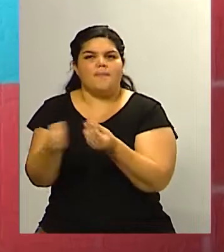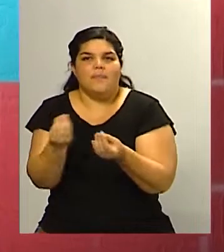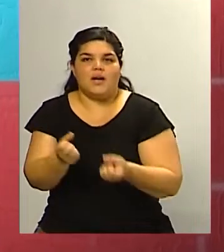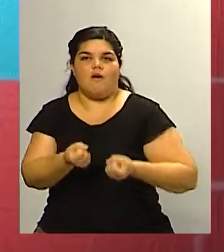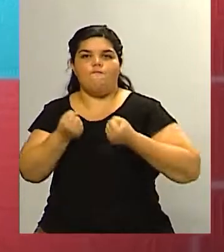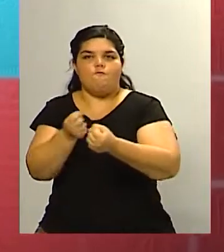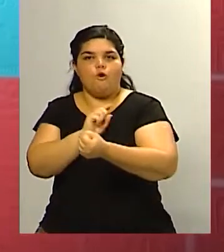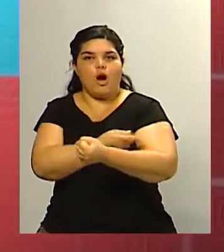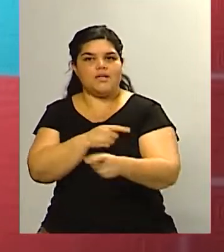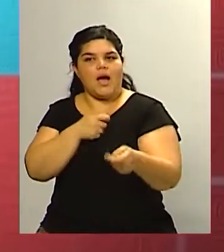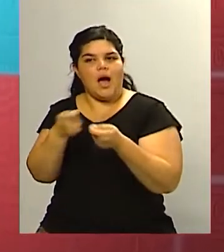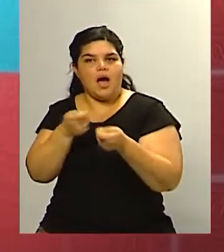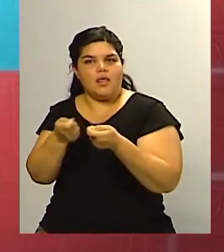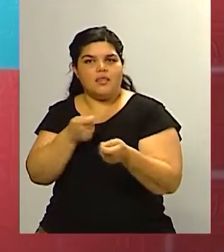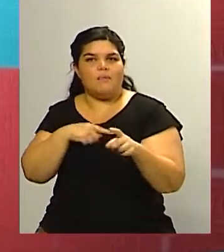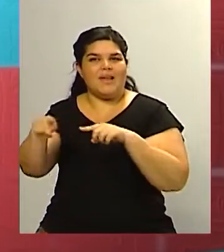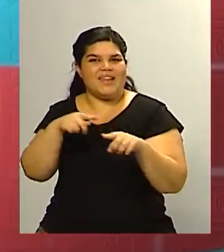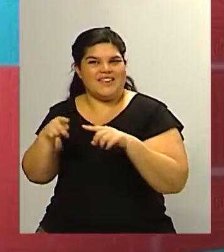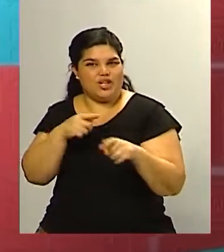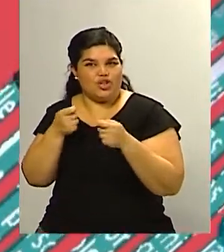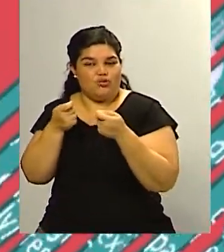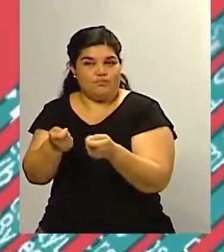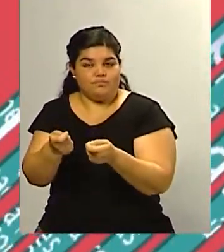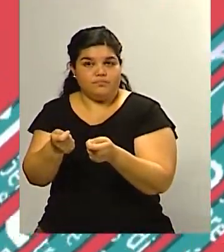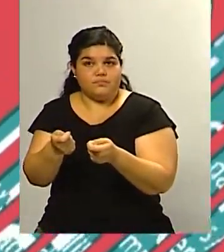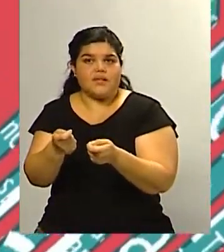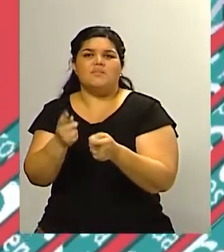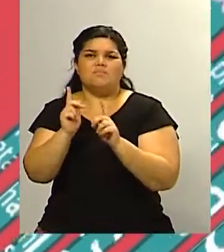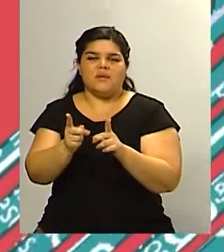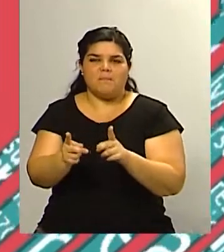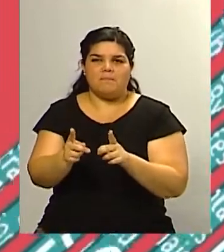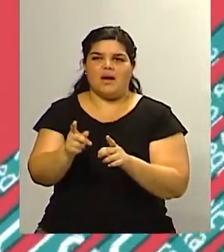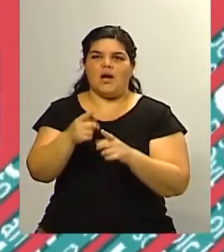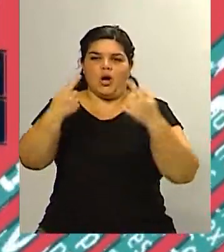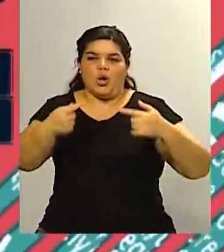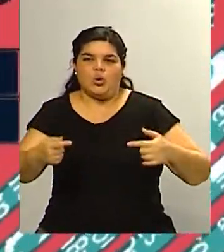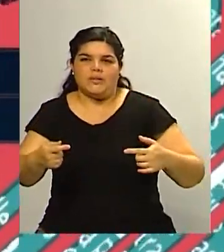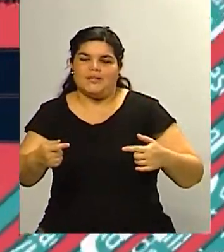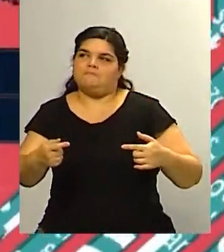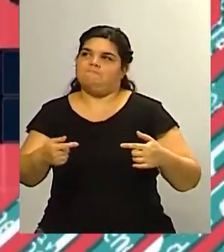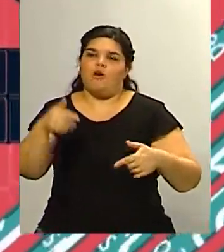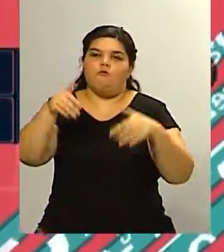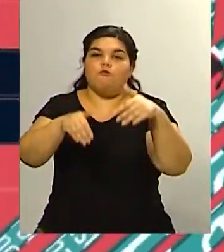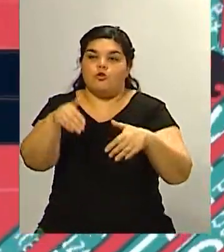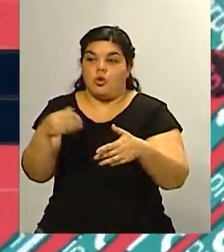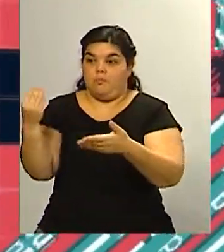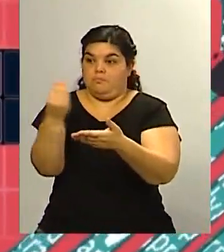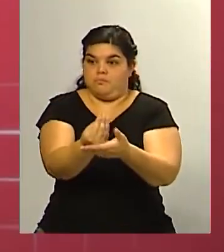que es su administración pero al mismo tiempo para liberarse de esa posibilidad de un fracaso electoral en el 2023